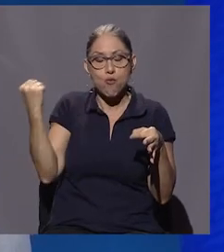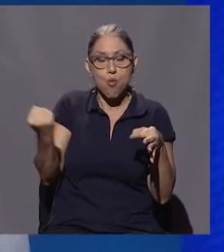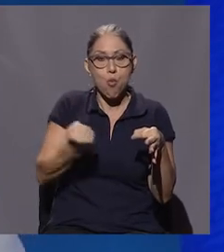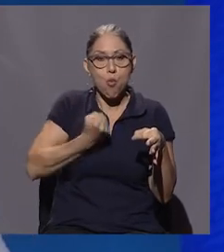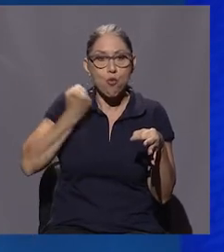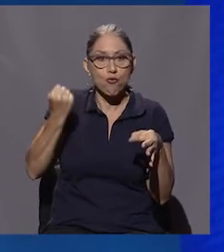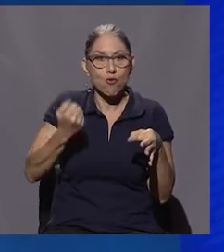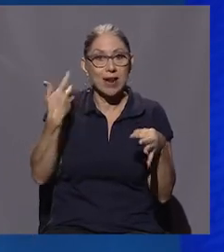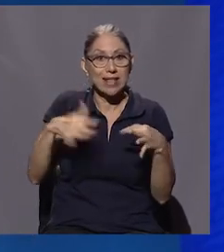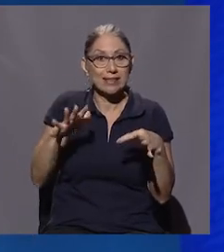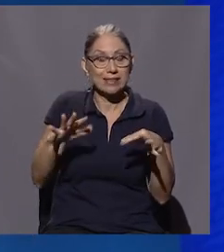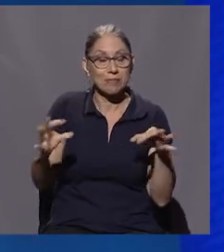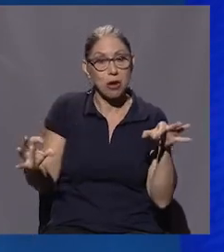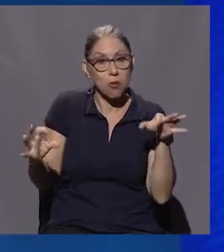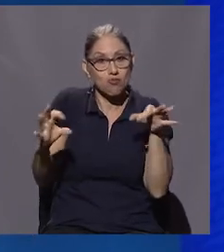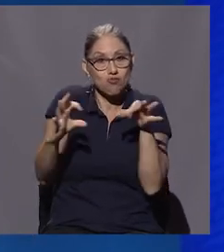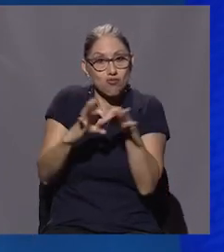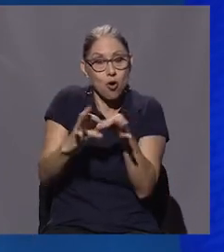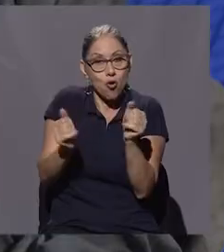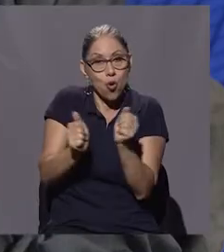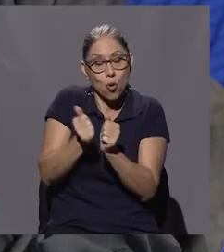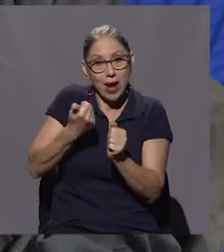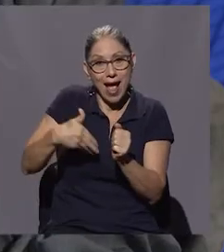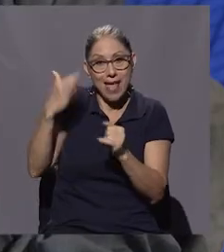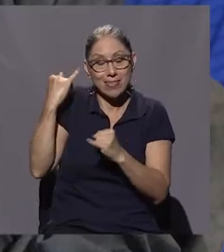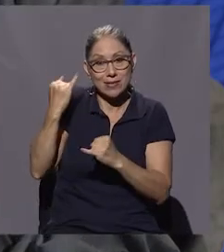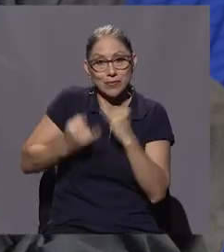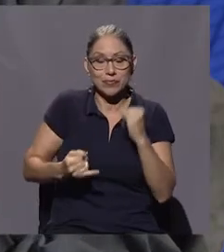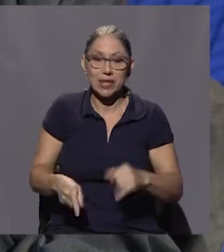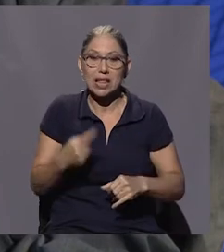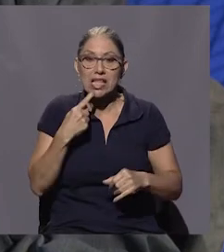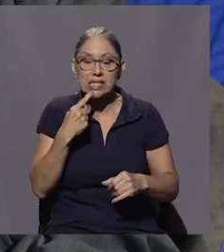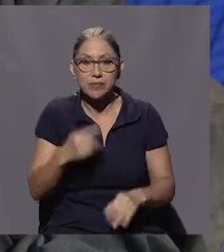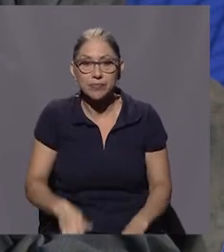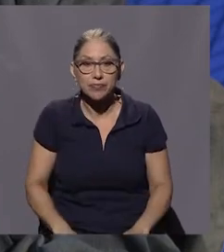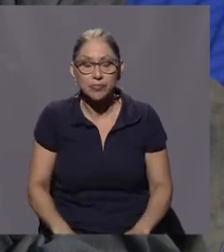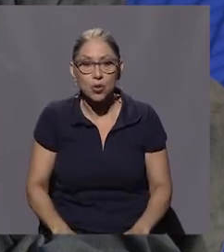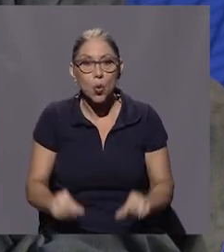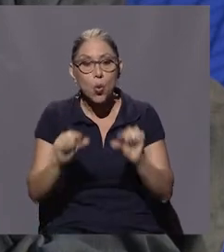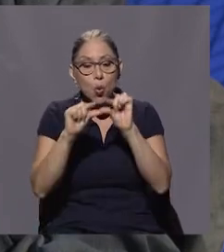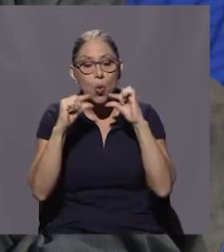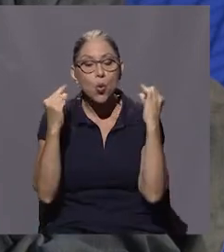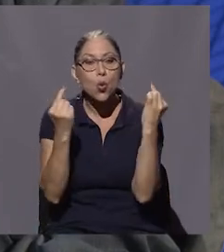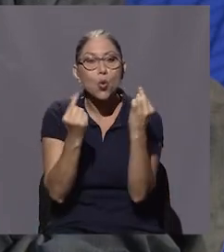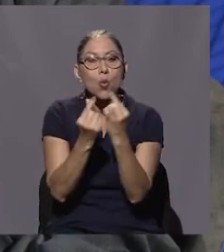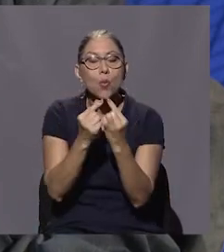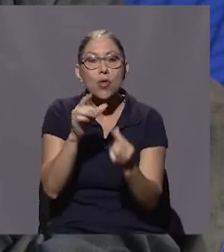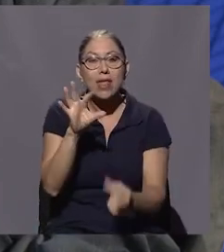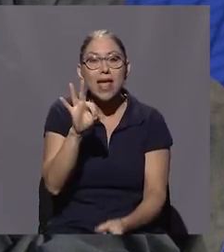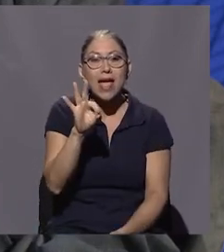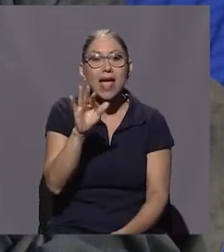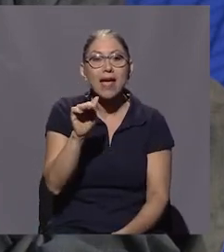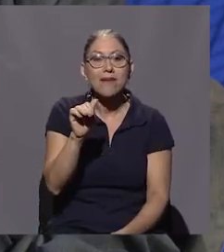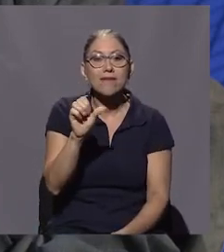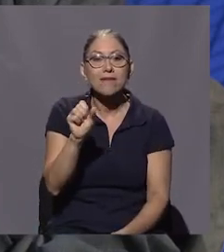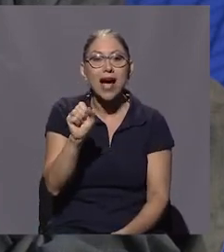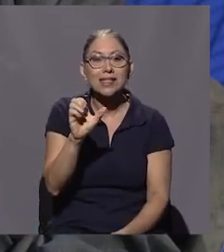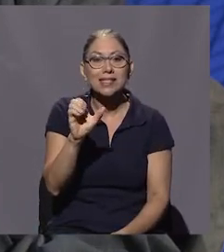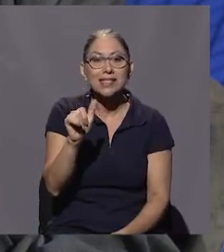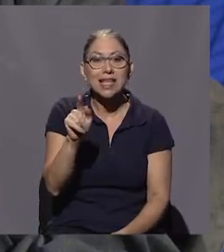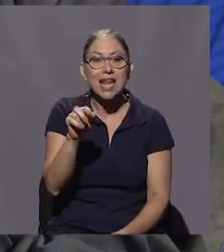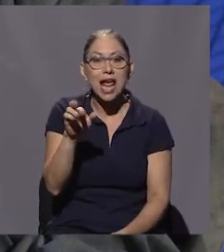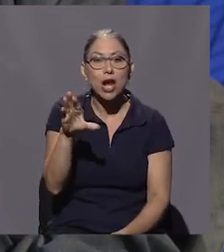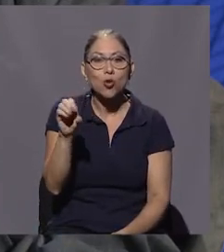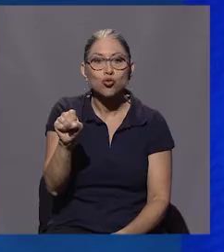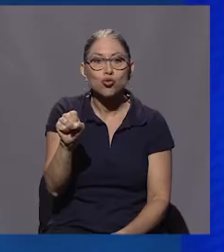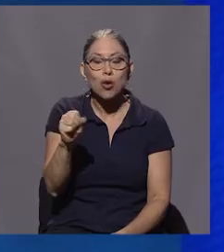el cierre que hacíamos en el anterior bloque. Un grupo de fascineros, malos hijos